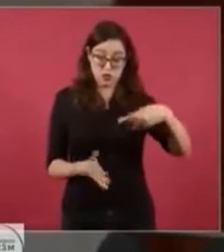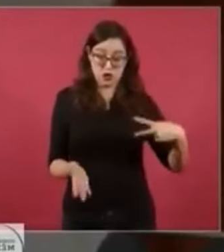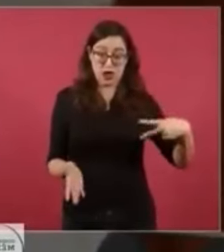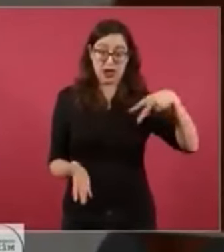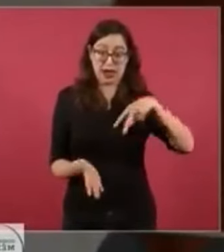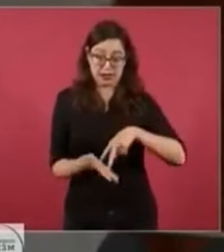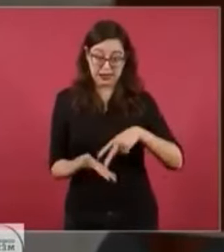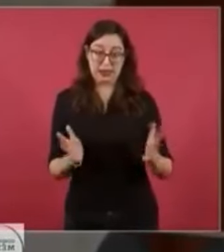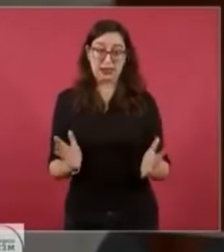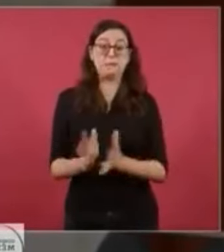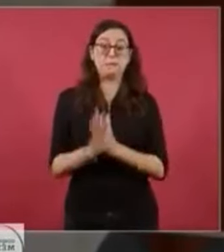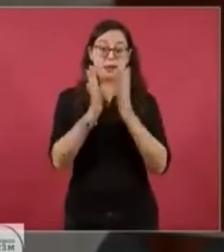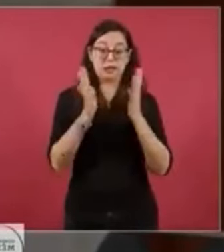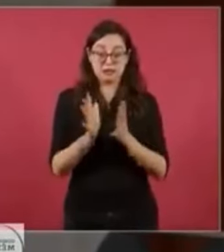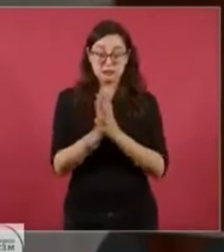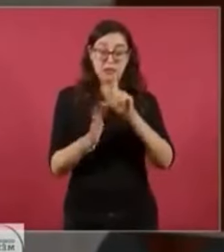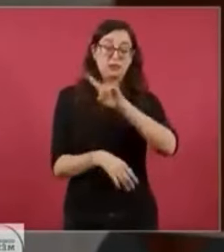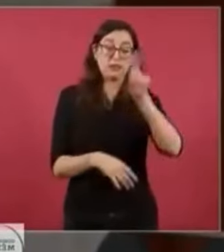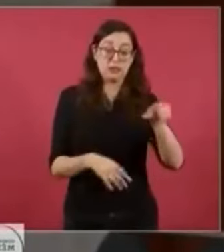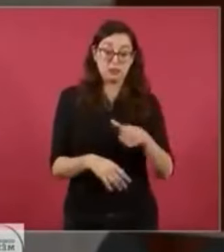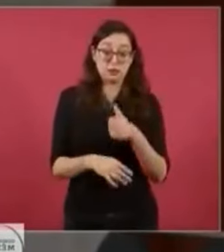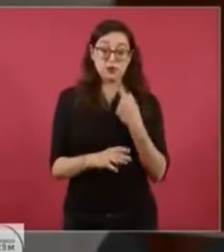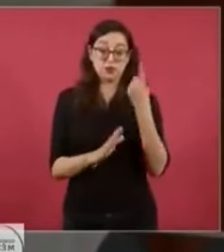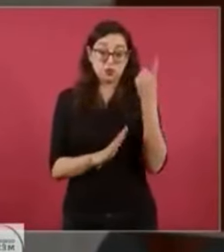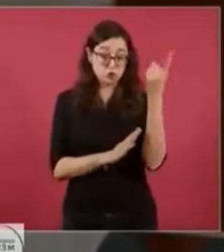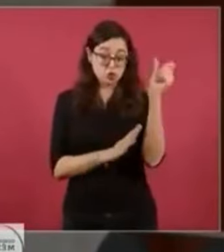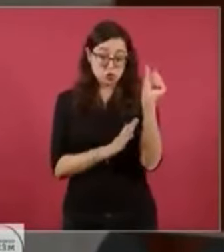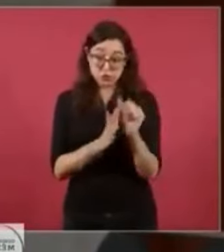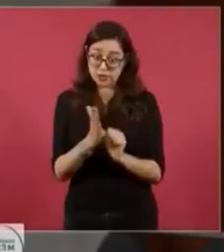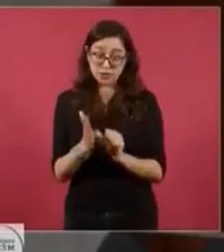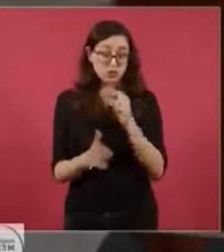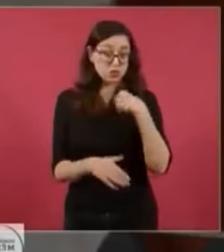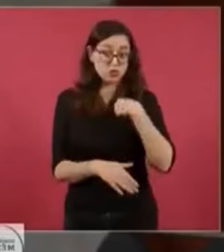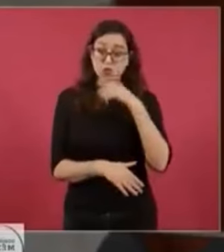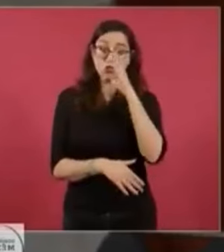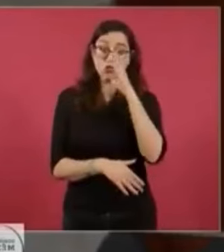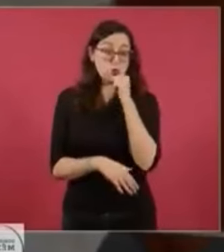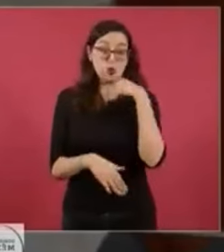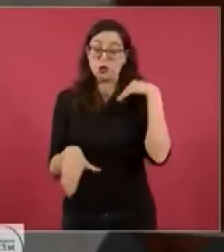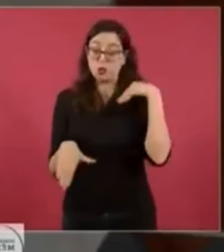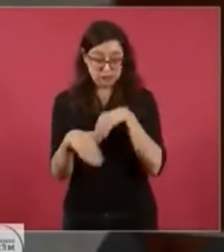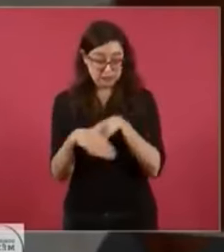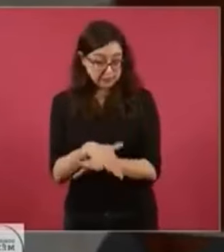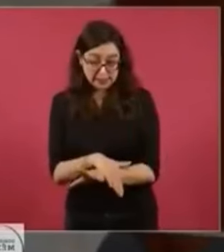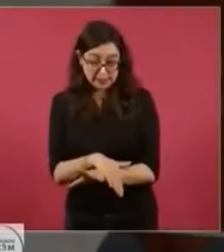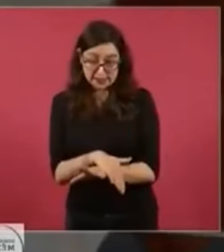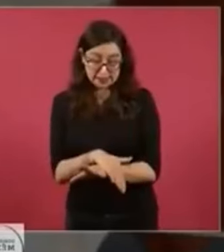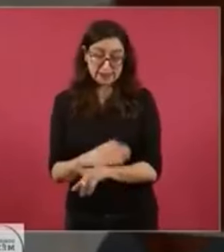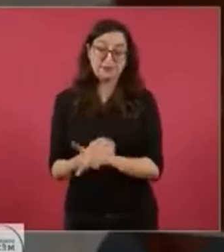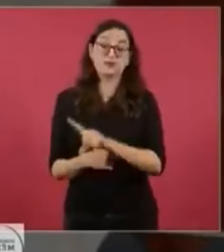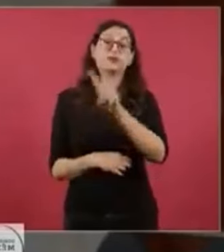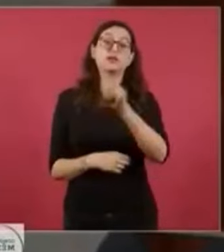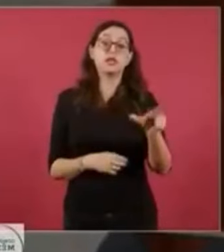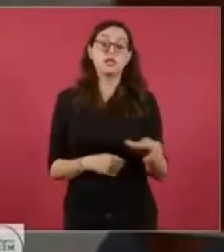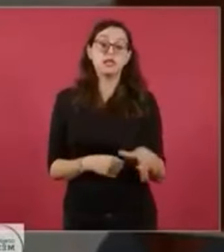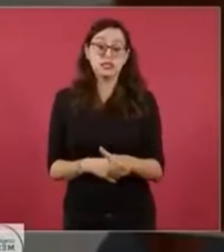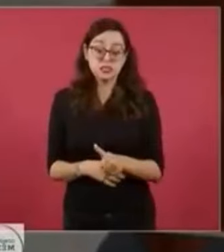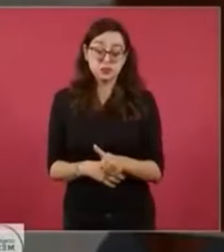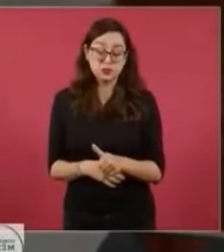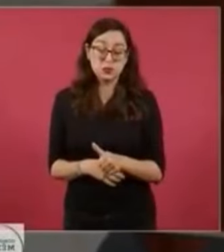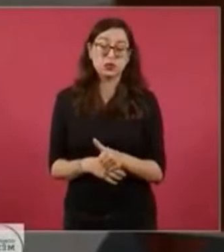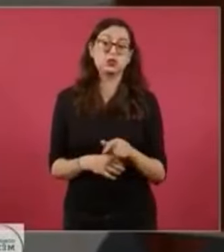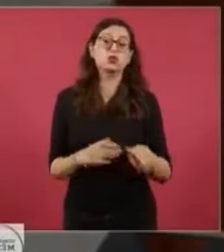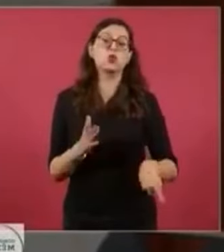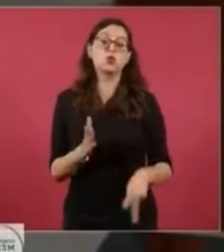sin poder entrar aquí, ya no me dejaba entrar ni al Palacio, aquí Jesús, pero bueno, luego ya me